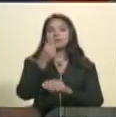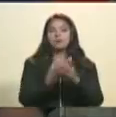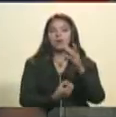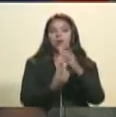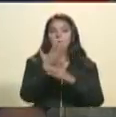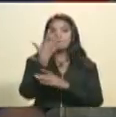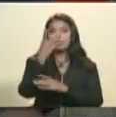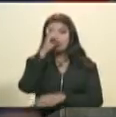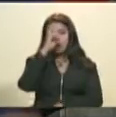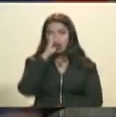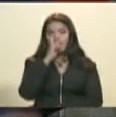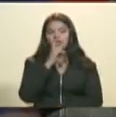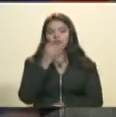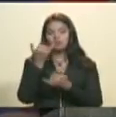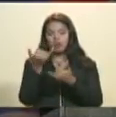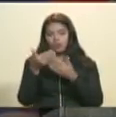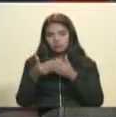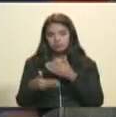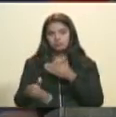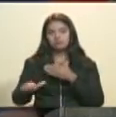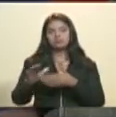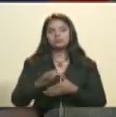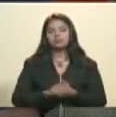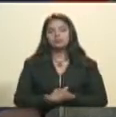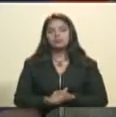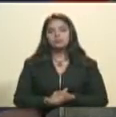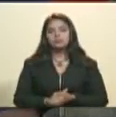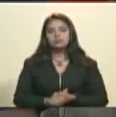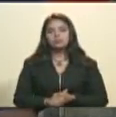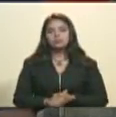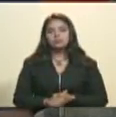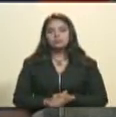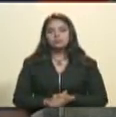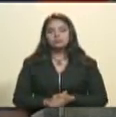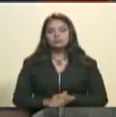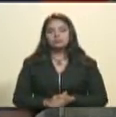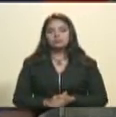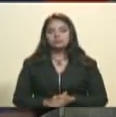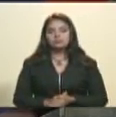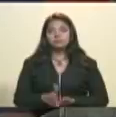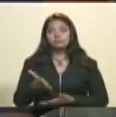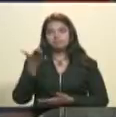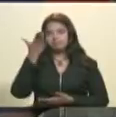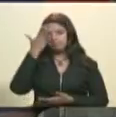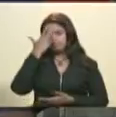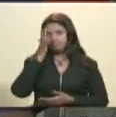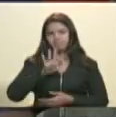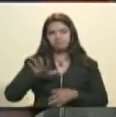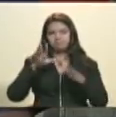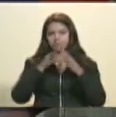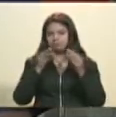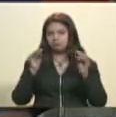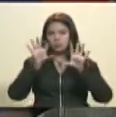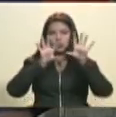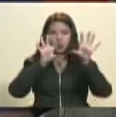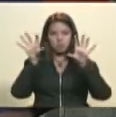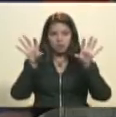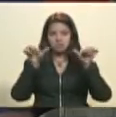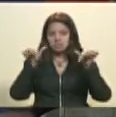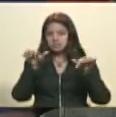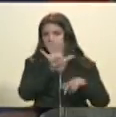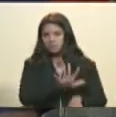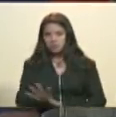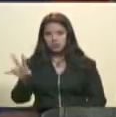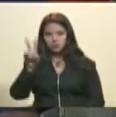del año en curso. Como es del conocimiento de la comunidad nacional e internacional, el señor presidente de la